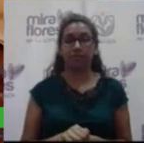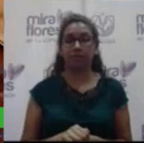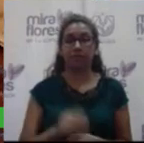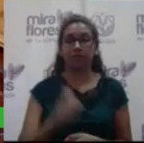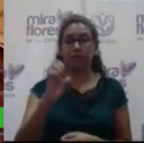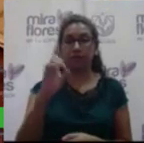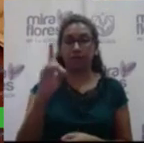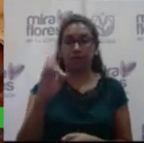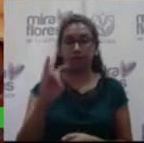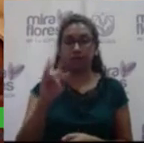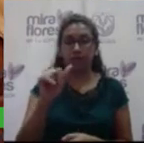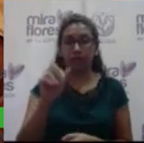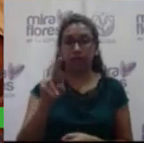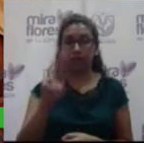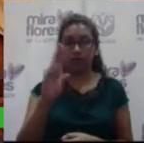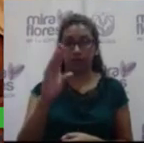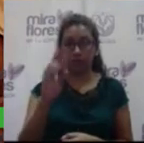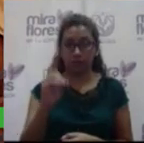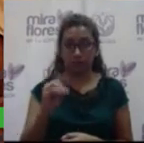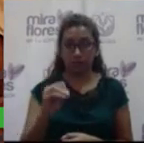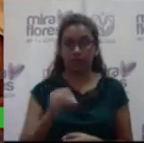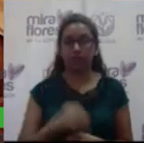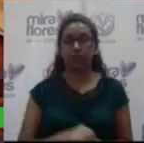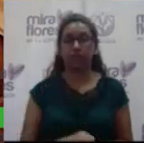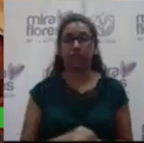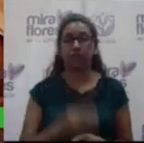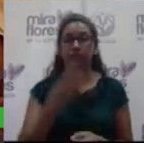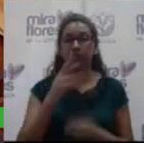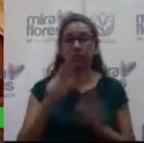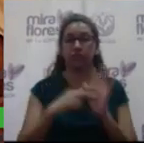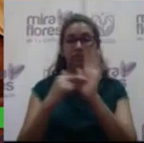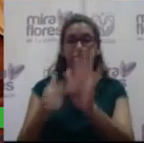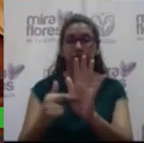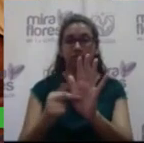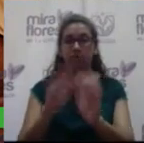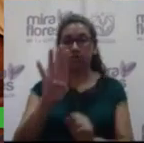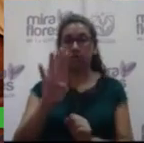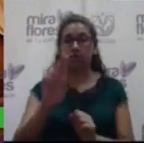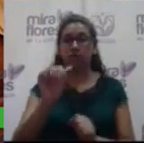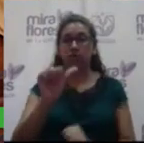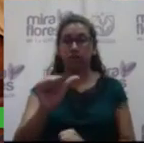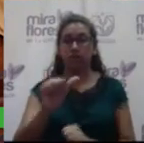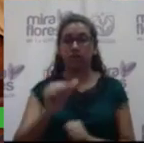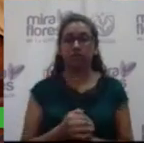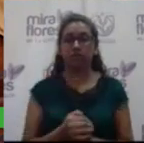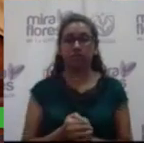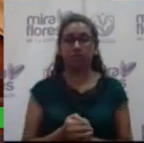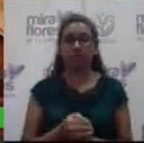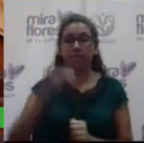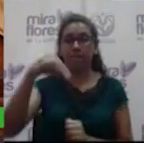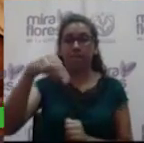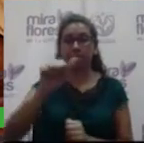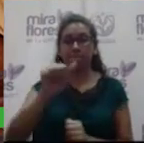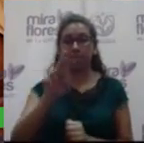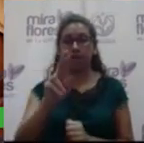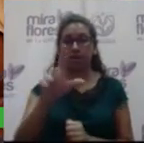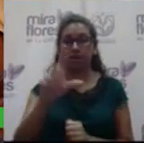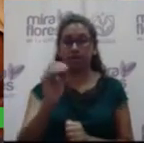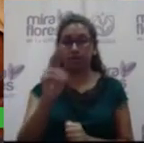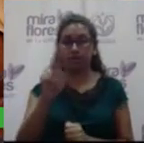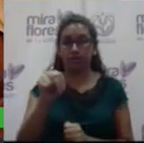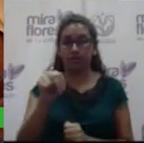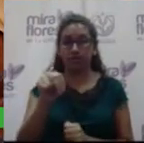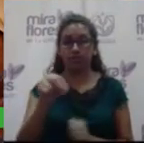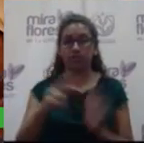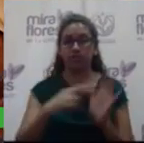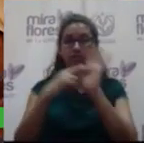señor Eduardo Abusada Franco, representante de la Junta Vecinal 4A, señor Marlon Angues Bambarén,